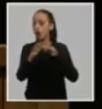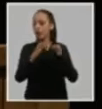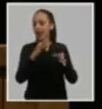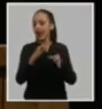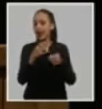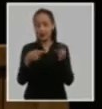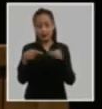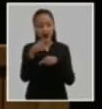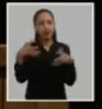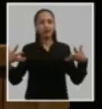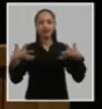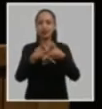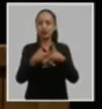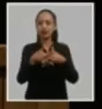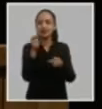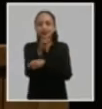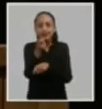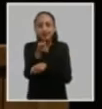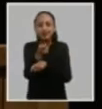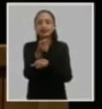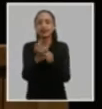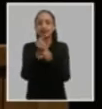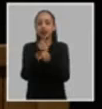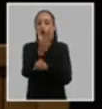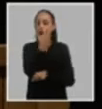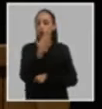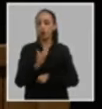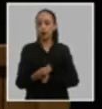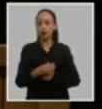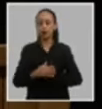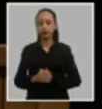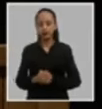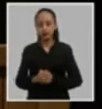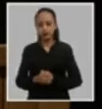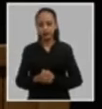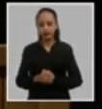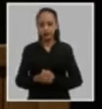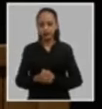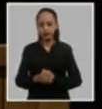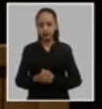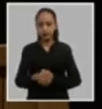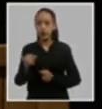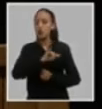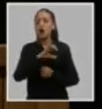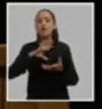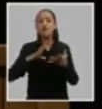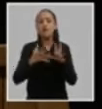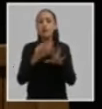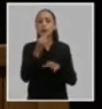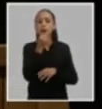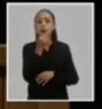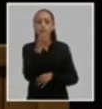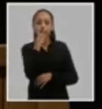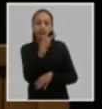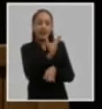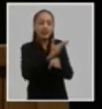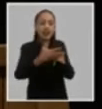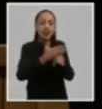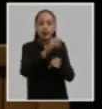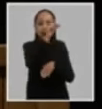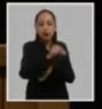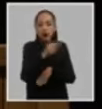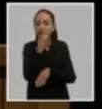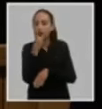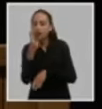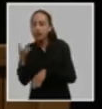aplicar un modelo que permita atender de manera diferenciada la preparación y tránsito por diferentes responsabilidades de los